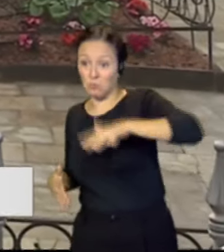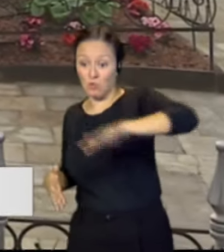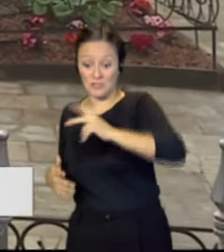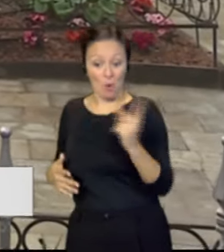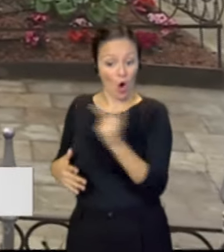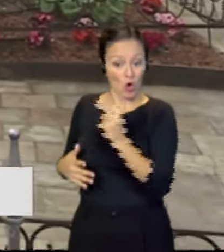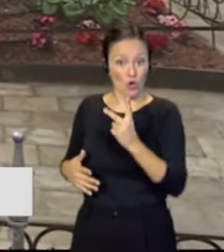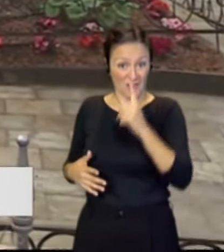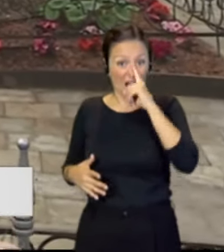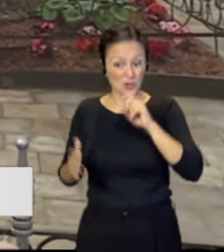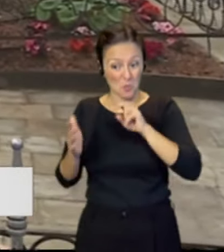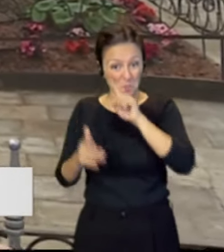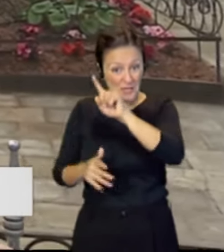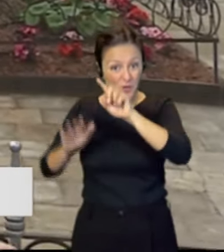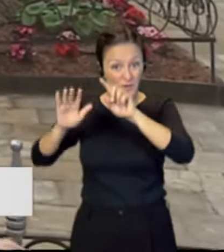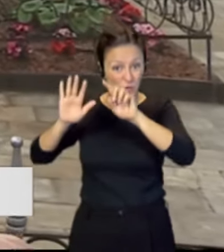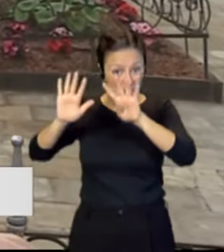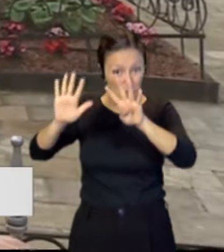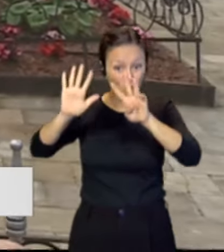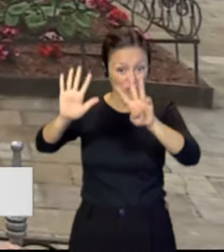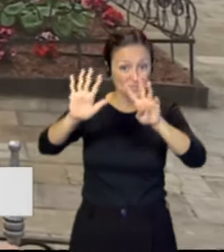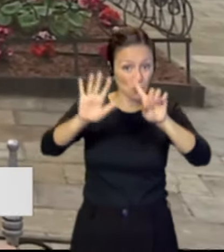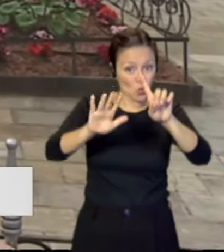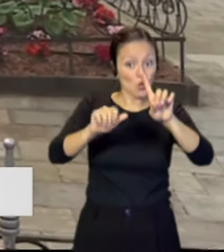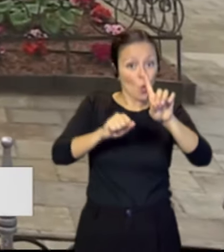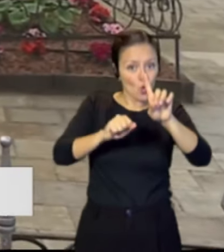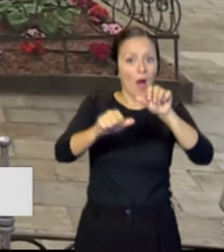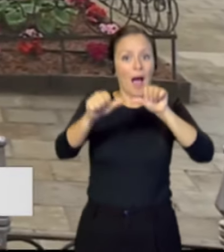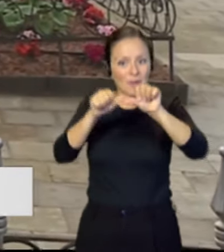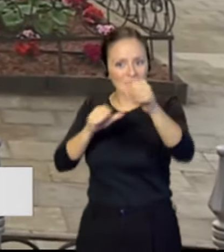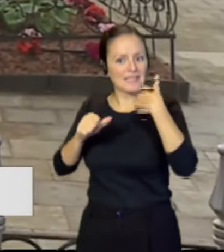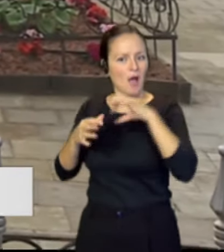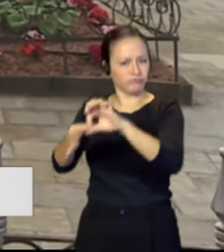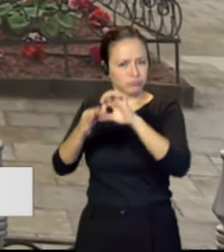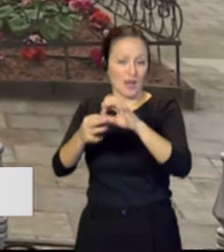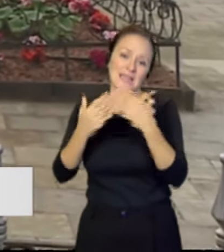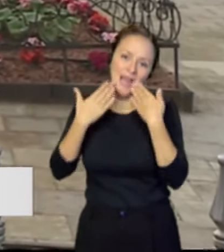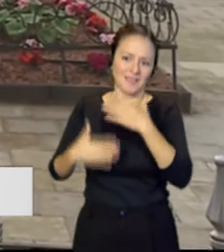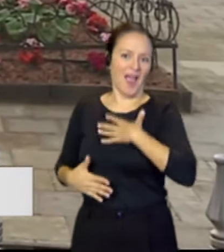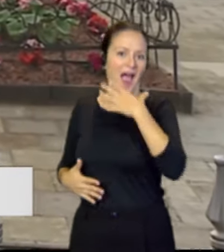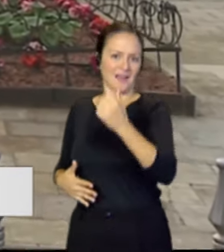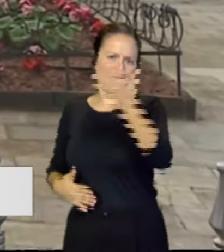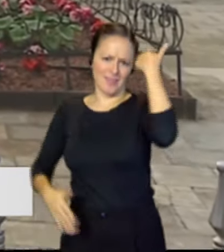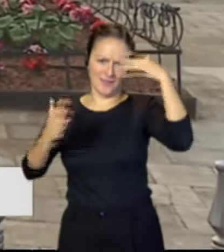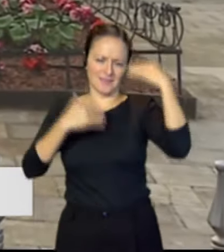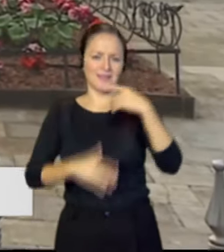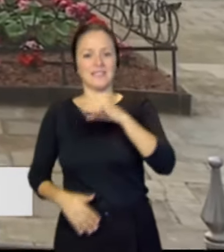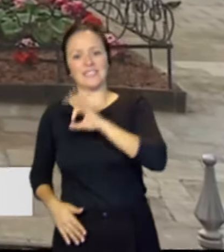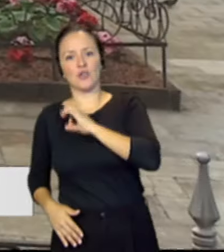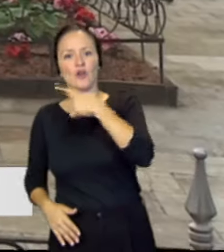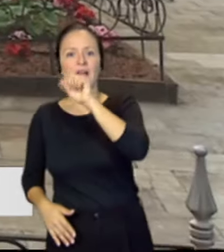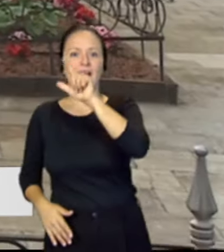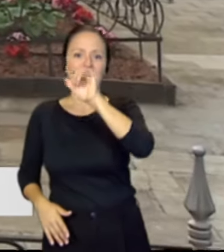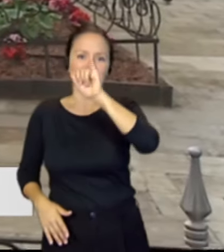1981, pues ya estamos hermanados formalmente, y gracias a dos alcaldes de aquel entonces, el señor Galindo y el señor